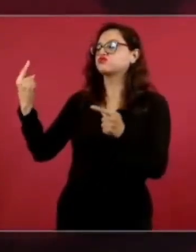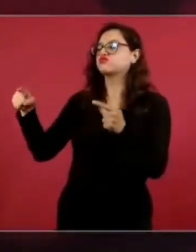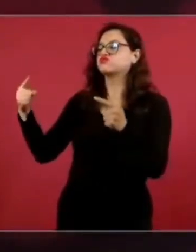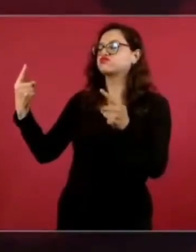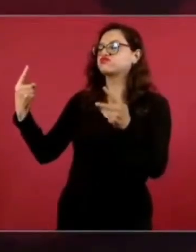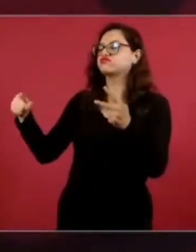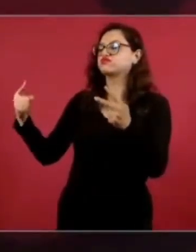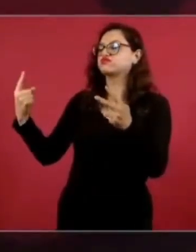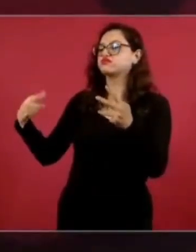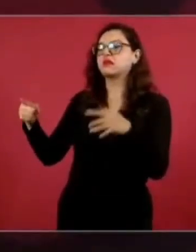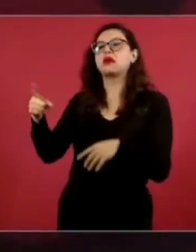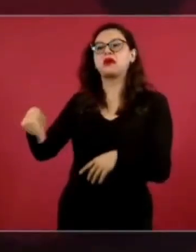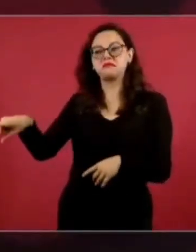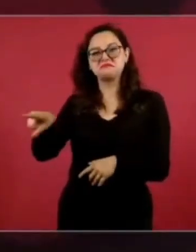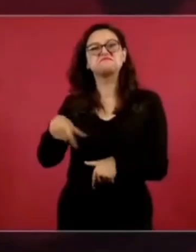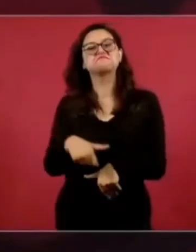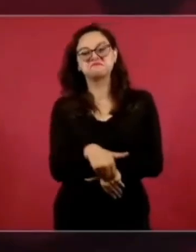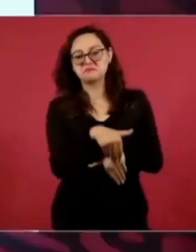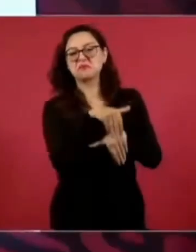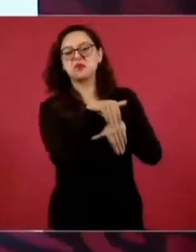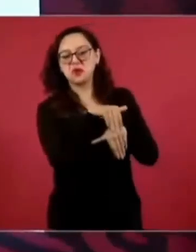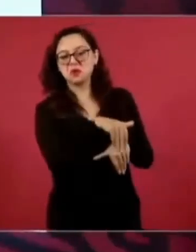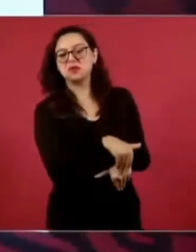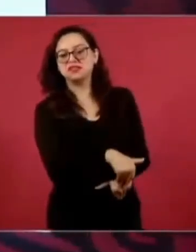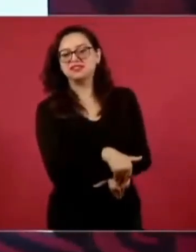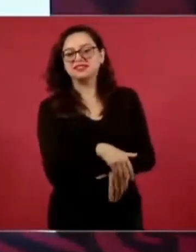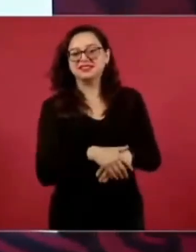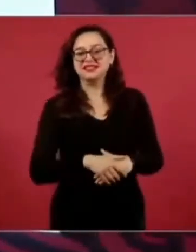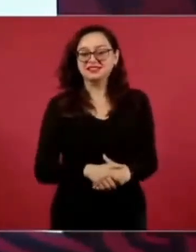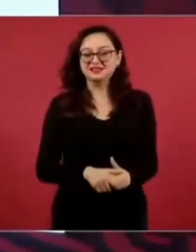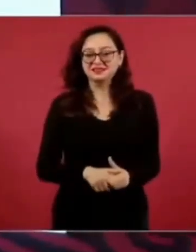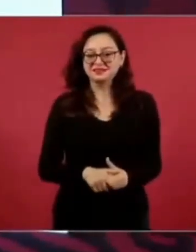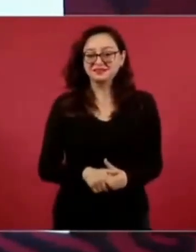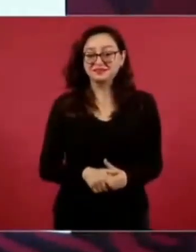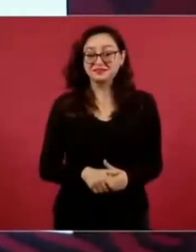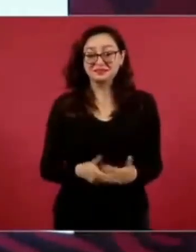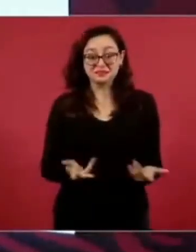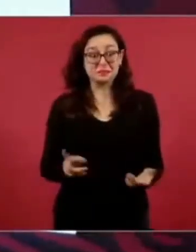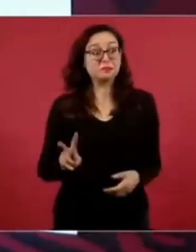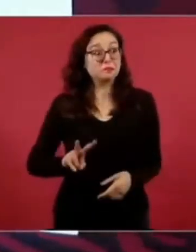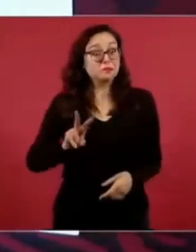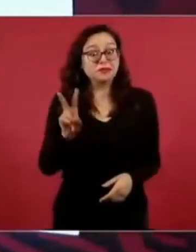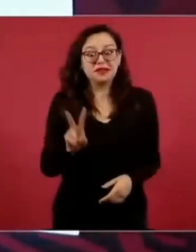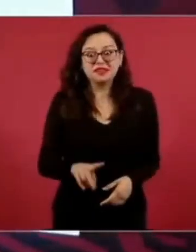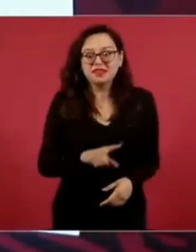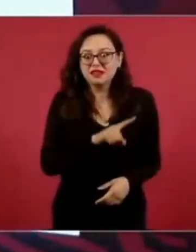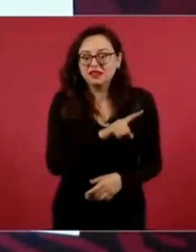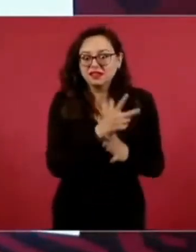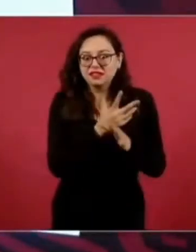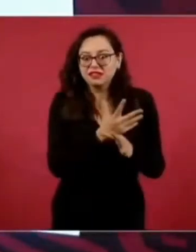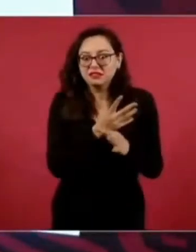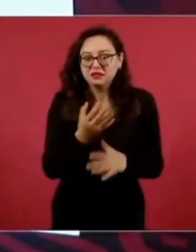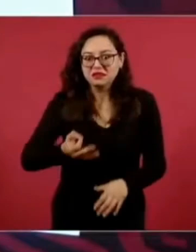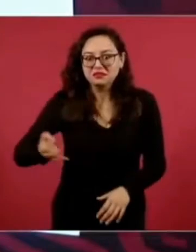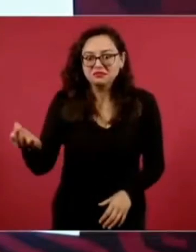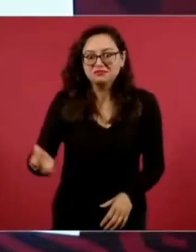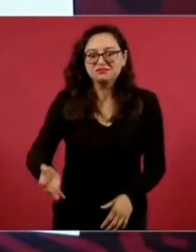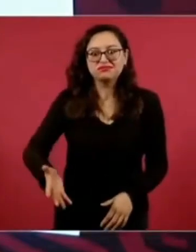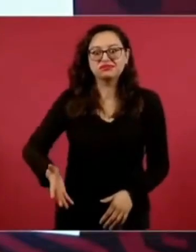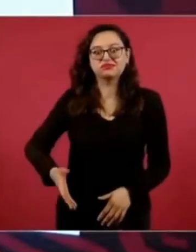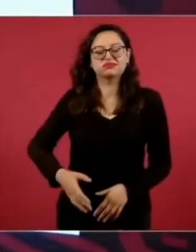nuestras mejor que nosotros.